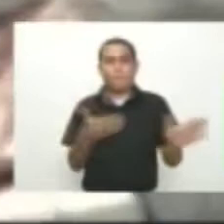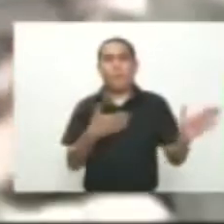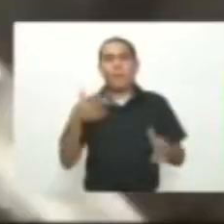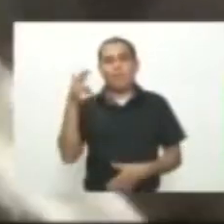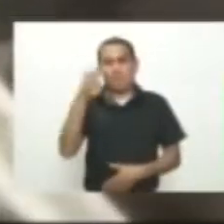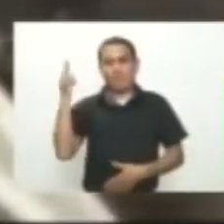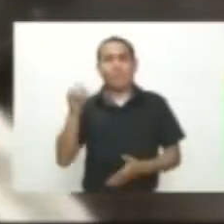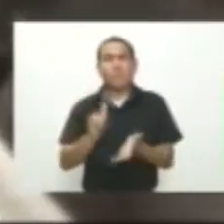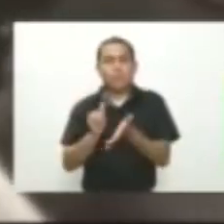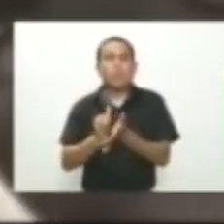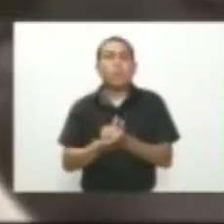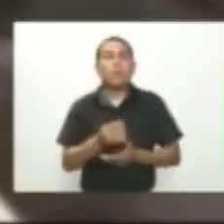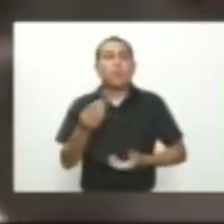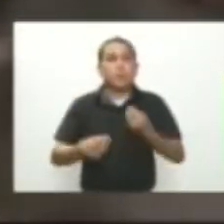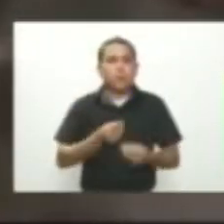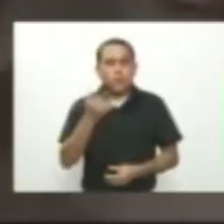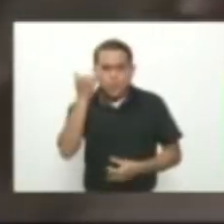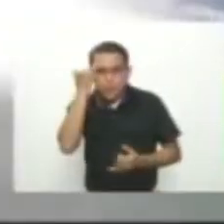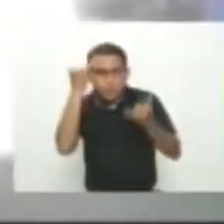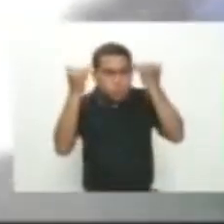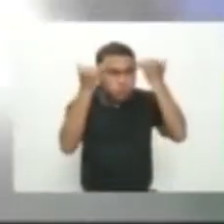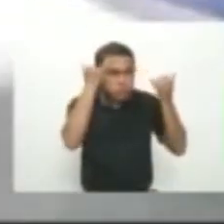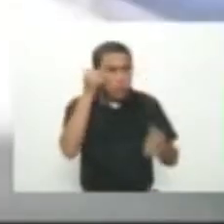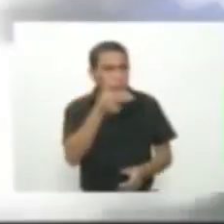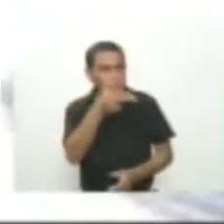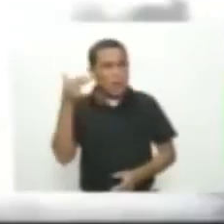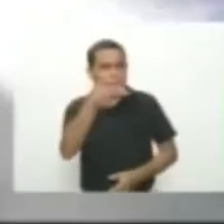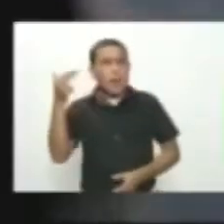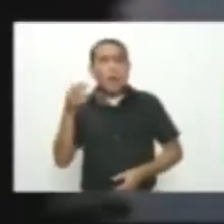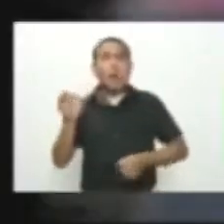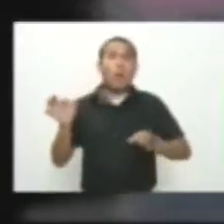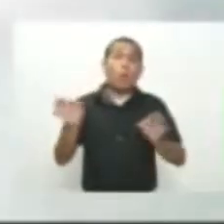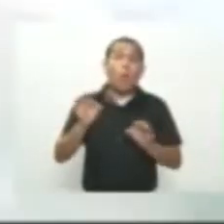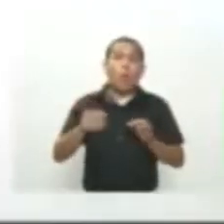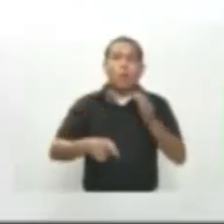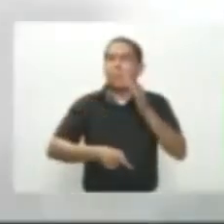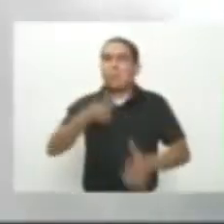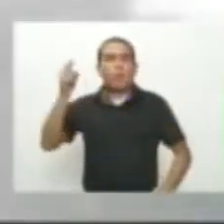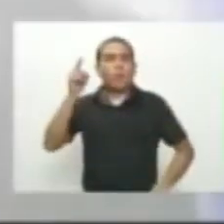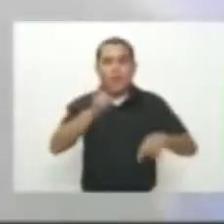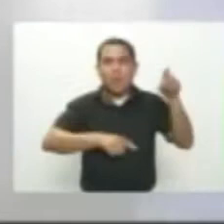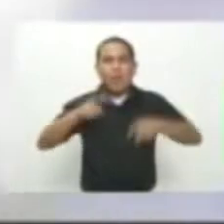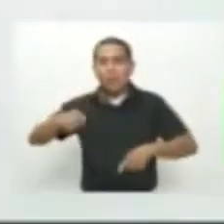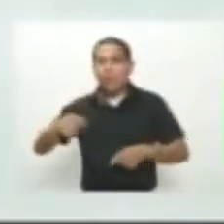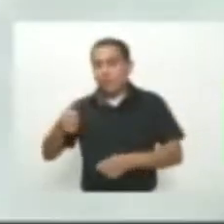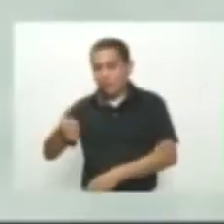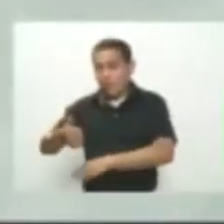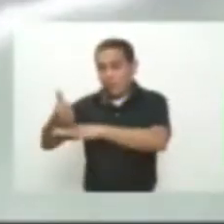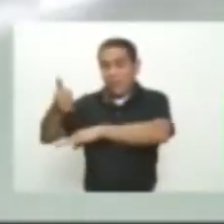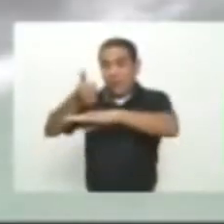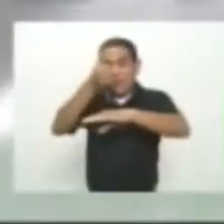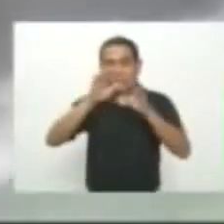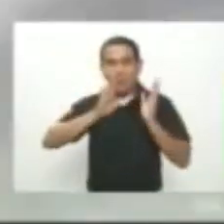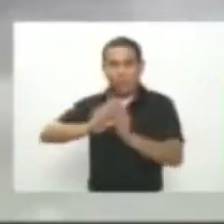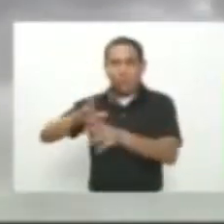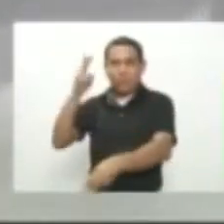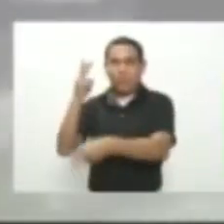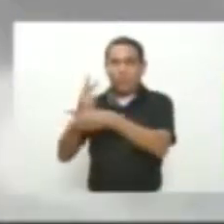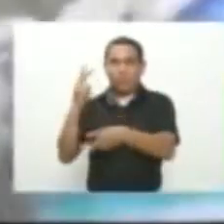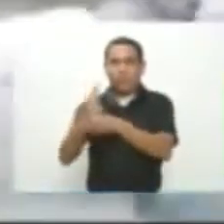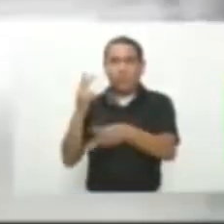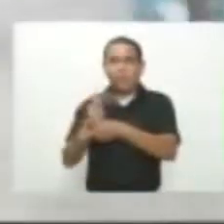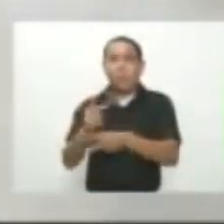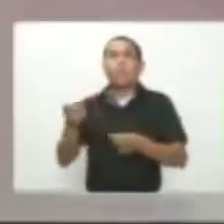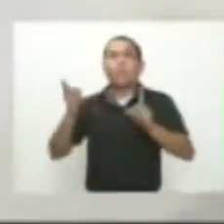retaliación a los duros golpes propinados con las capturas y bajas de varios de los jefes de esta estructura criminal el Clan del